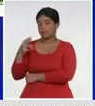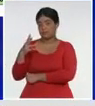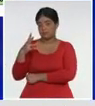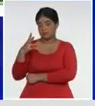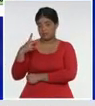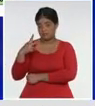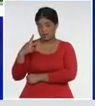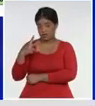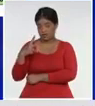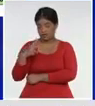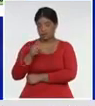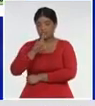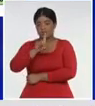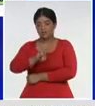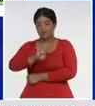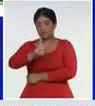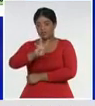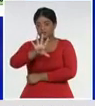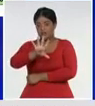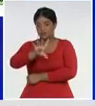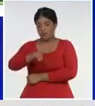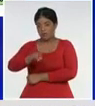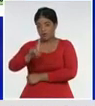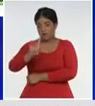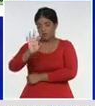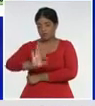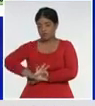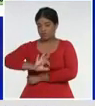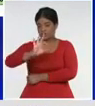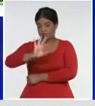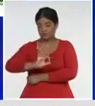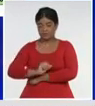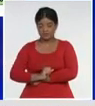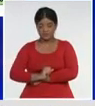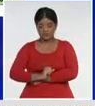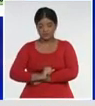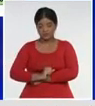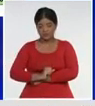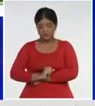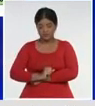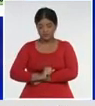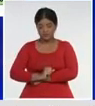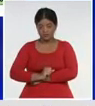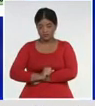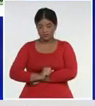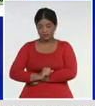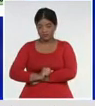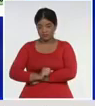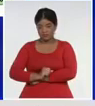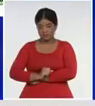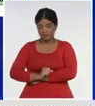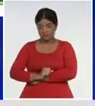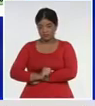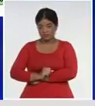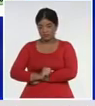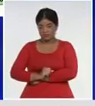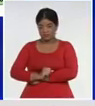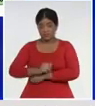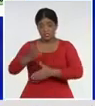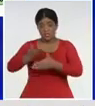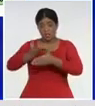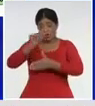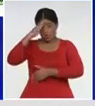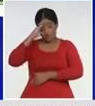135,1, de tasa, superior al día de ayer, igual que superior, Santiago de Cuba,